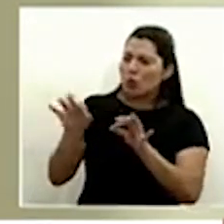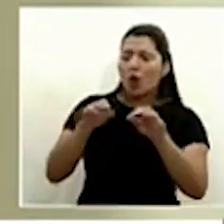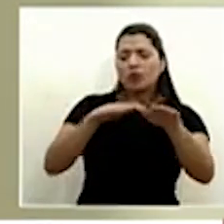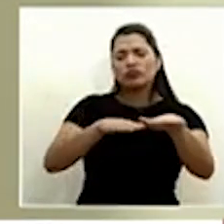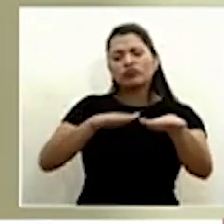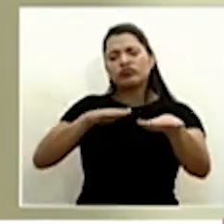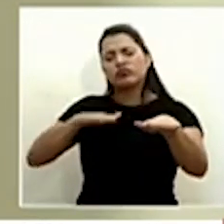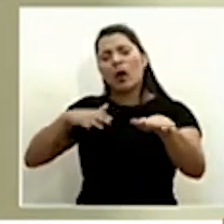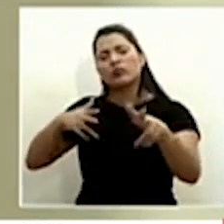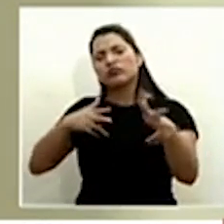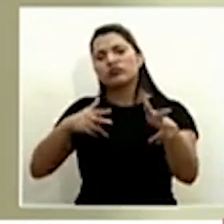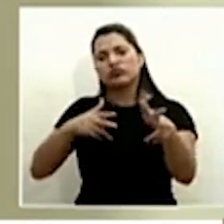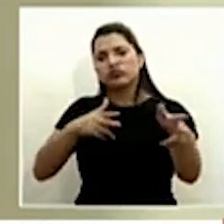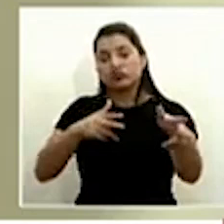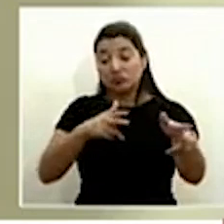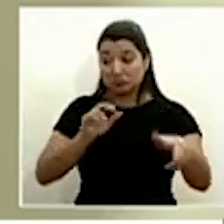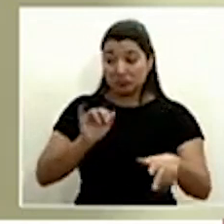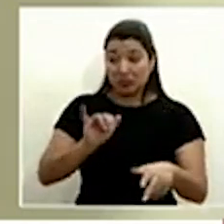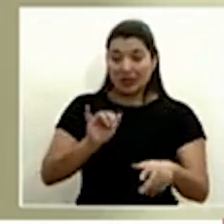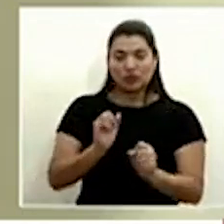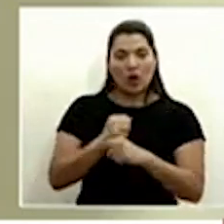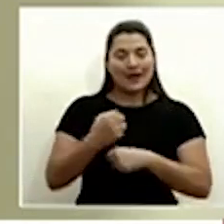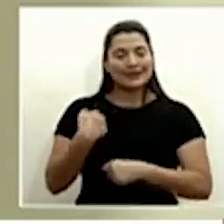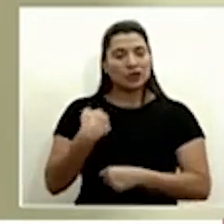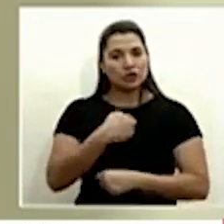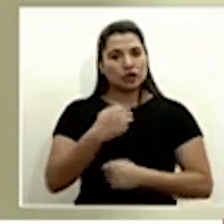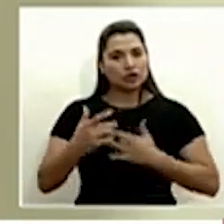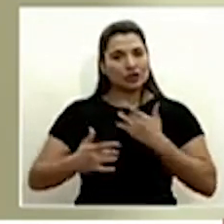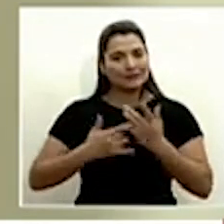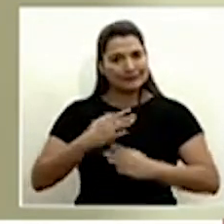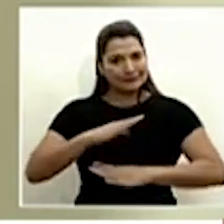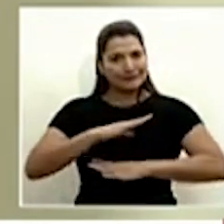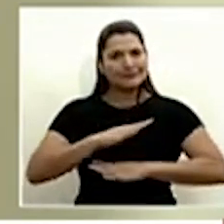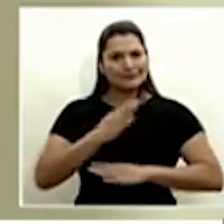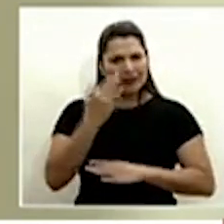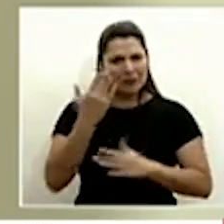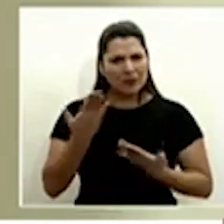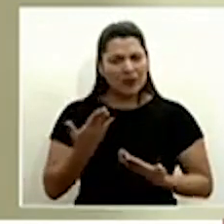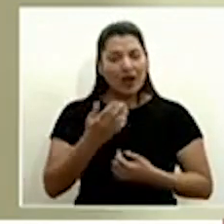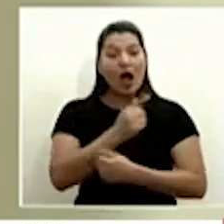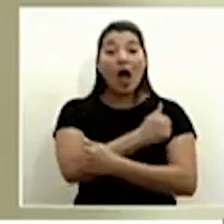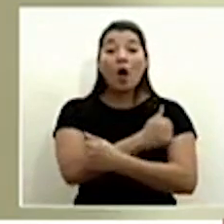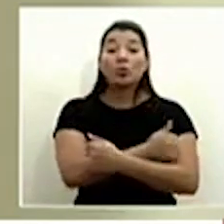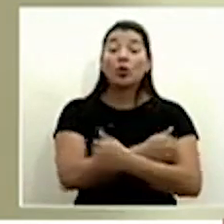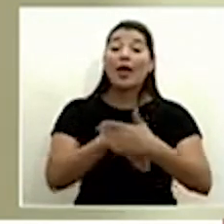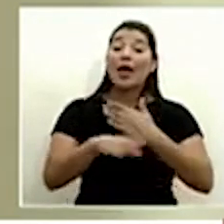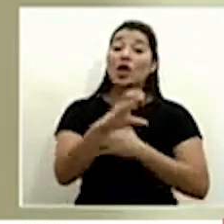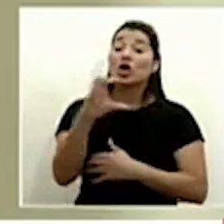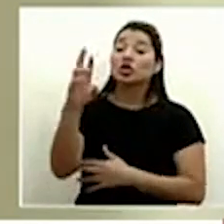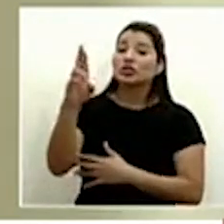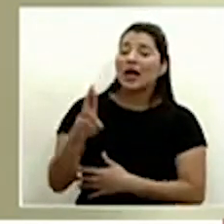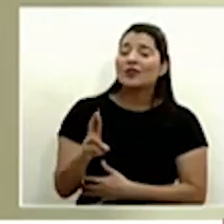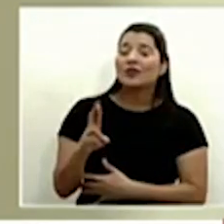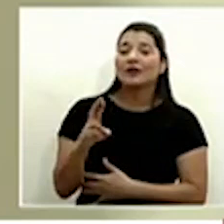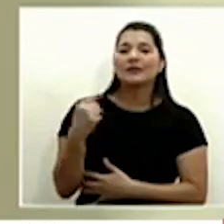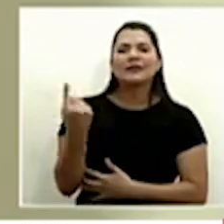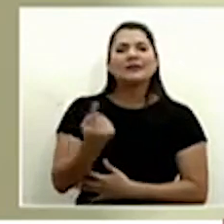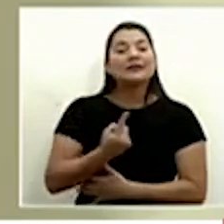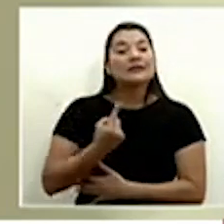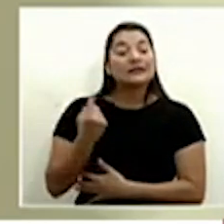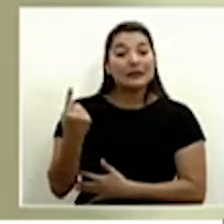y eso nos llena a nosotros de satisfacción porque las autoridades costarvicenses lo que siempre